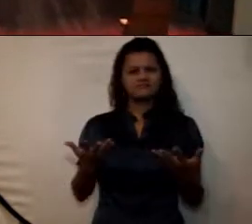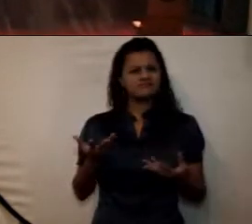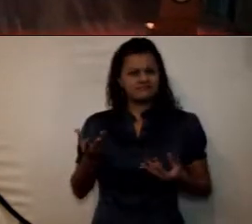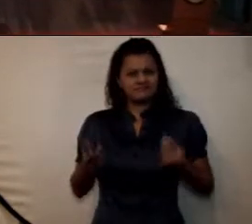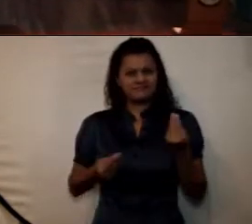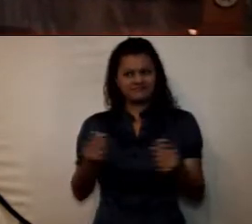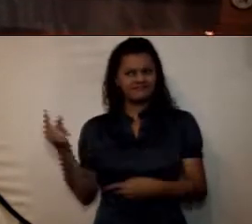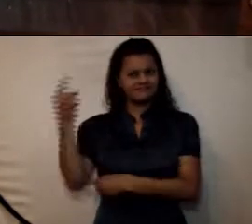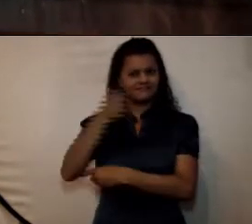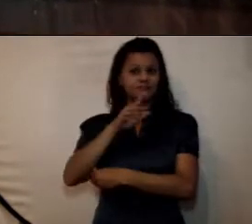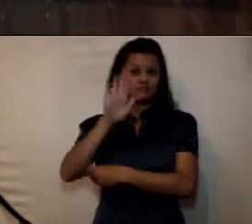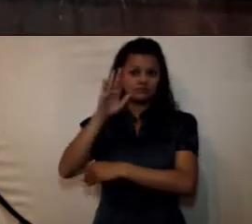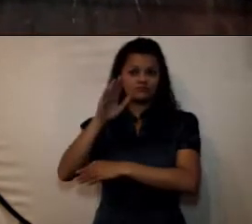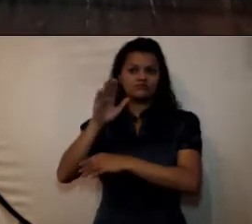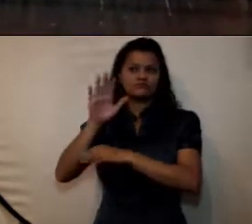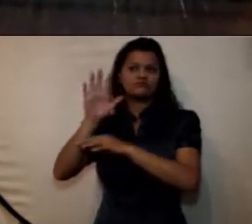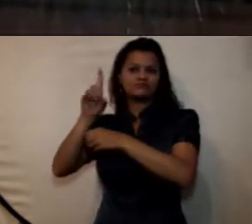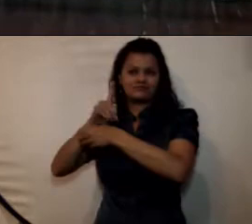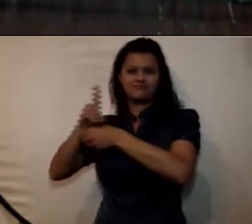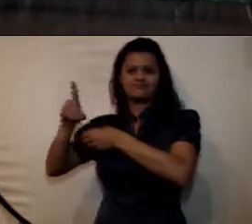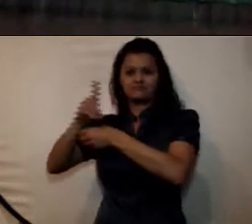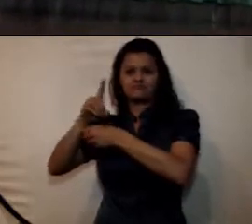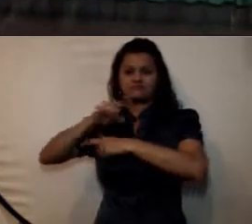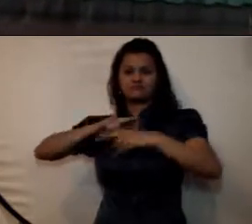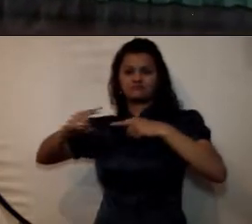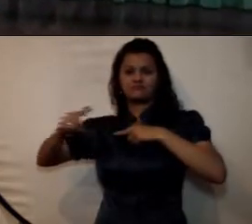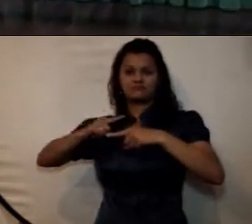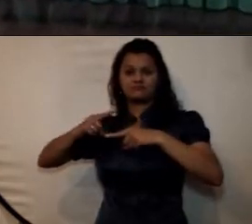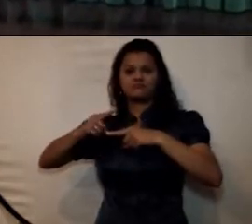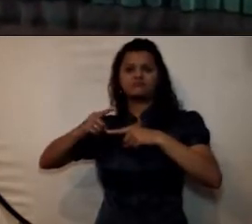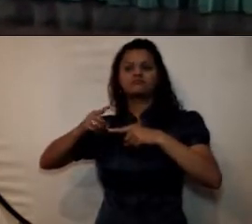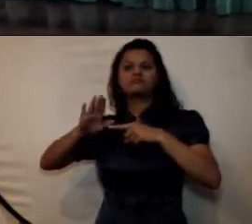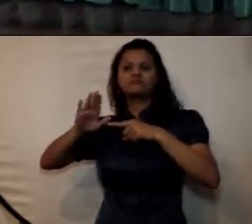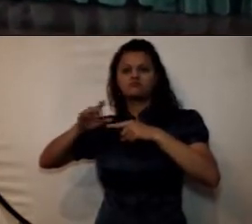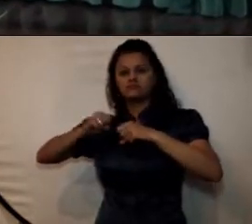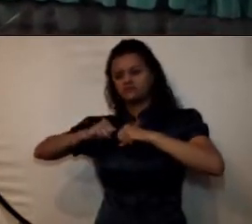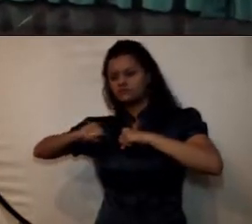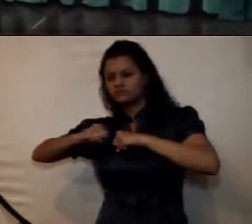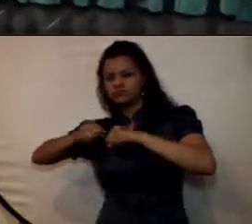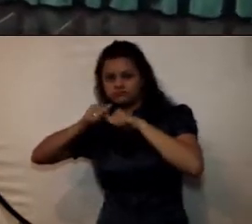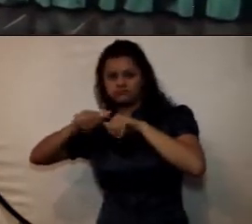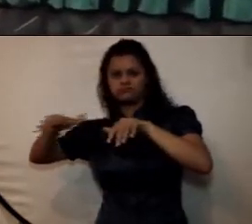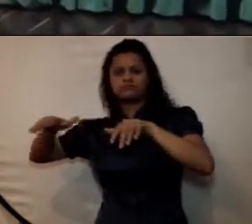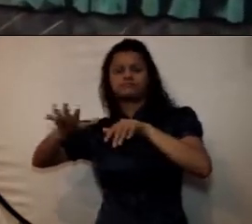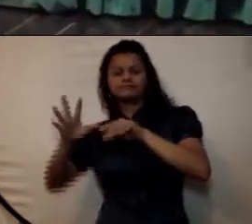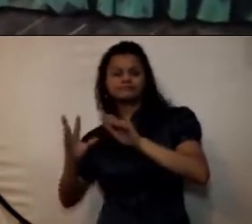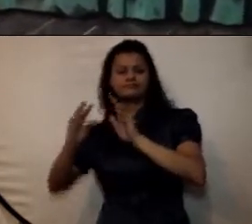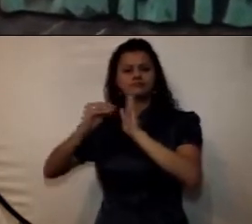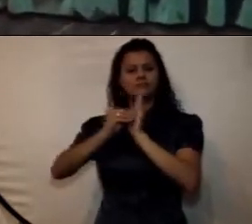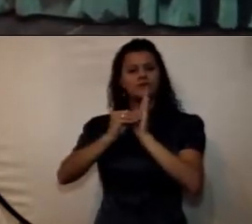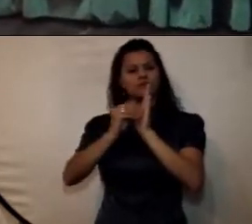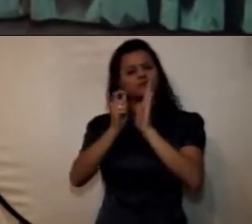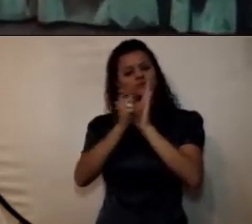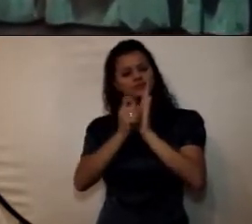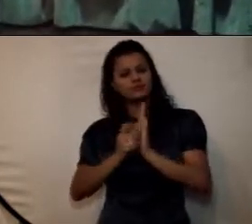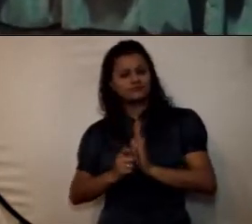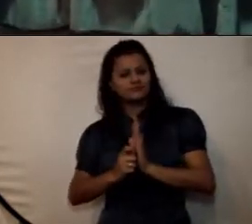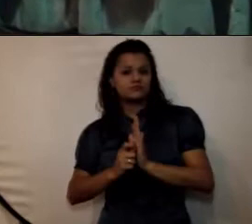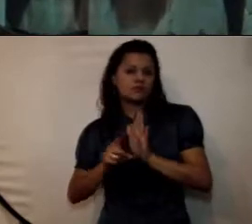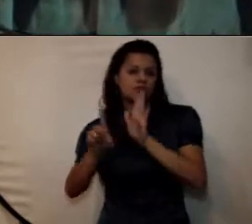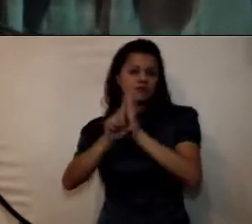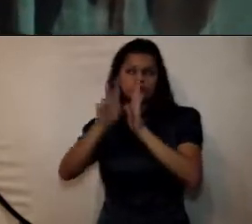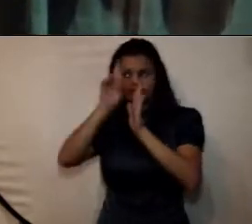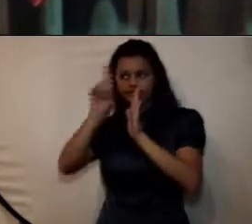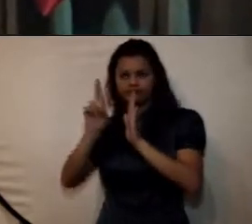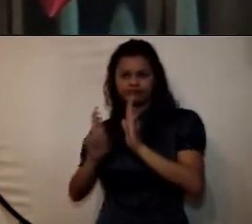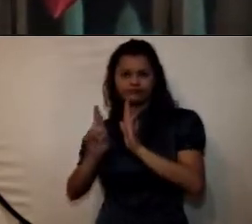Función Pública ha adicionado en ciertos componentes, desde el orden de ley y cumplimiento a todas las instituciones del